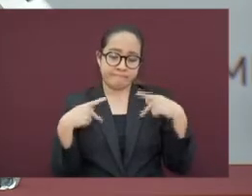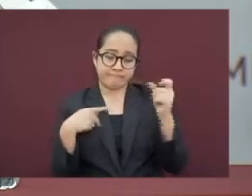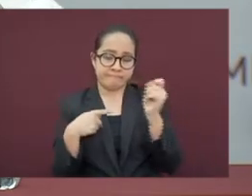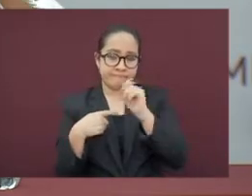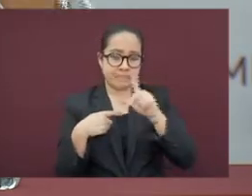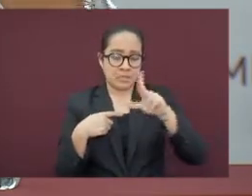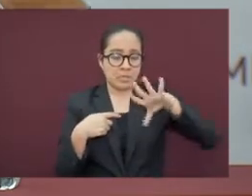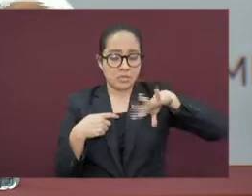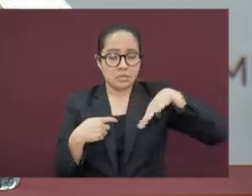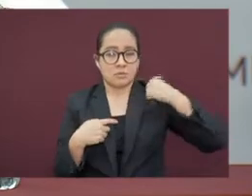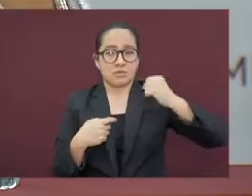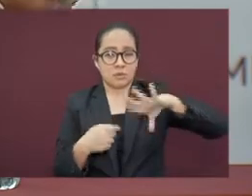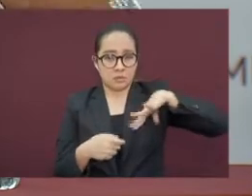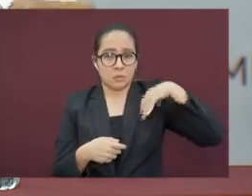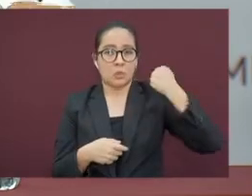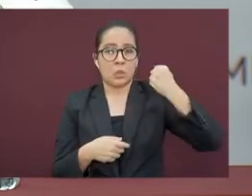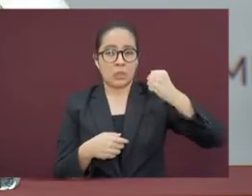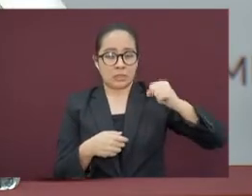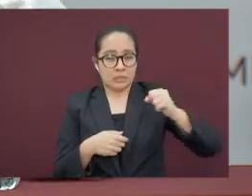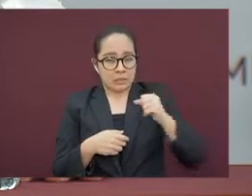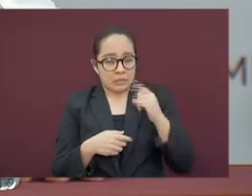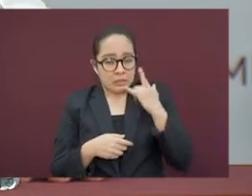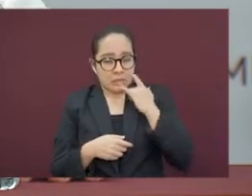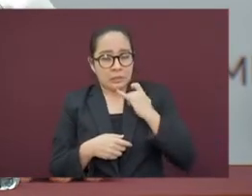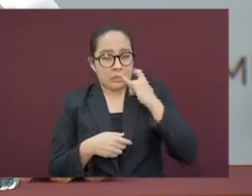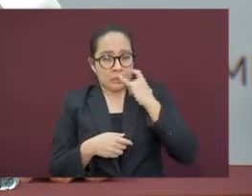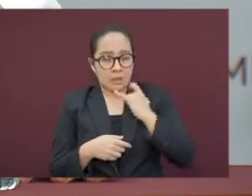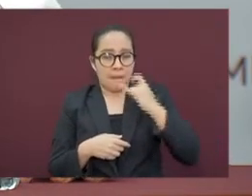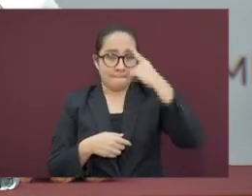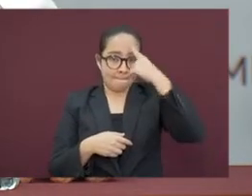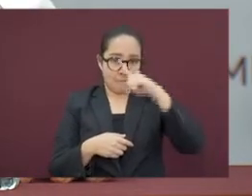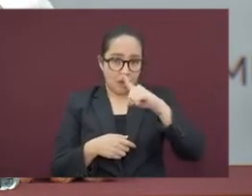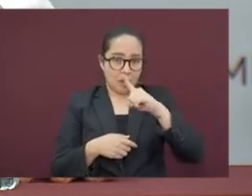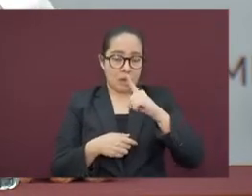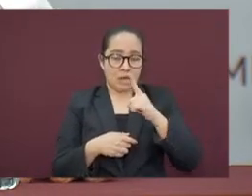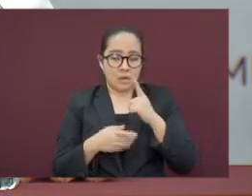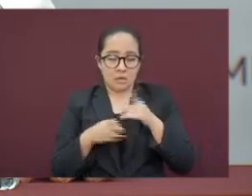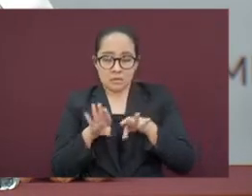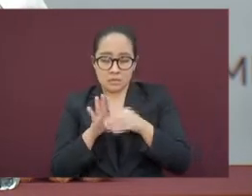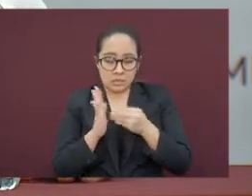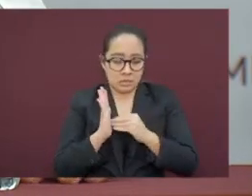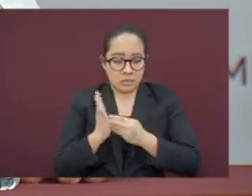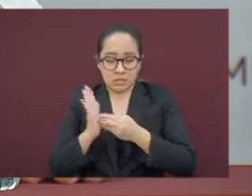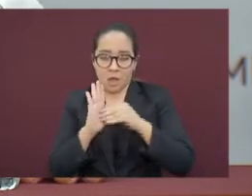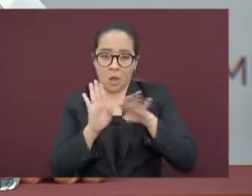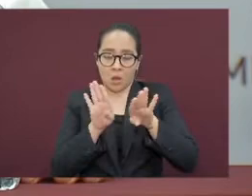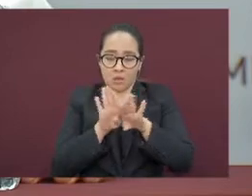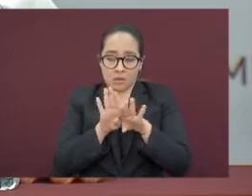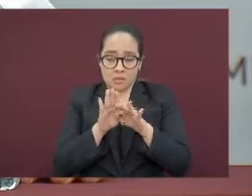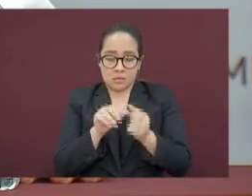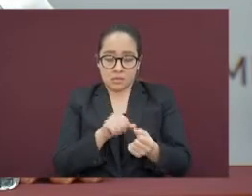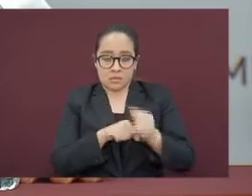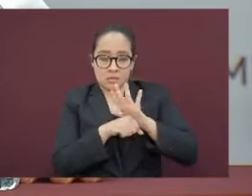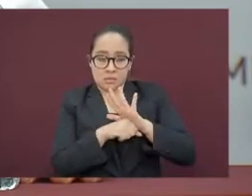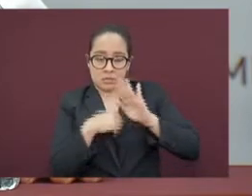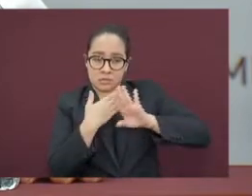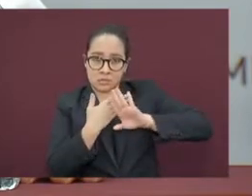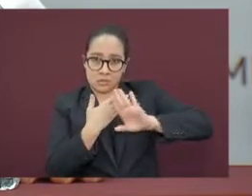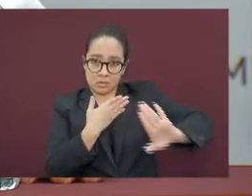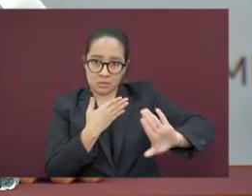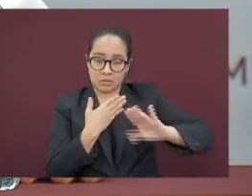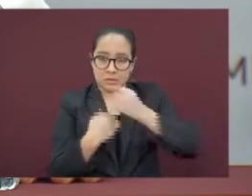su mejor, su mayor esfuerzo para fortalecer las estrategias de protección